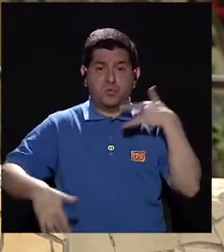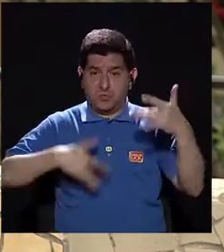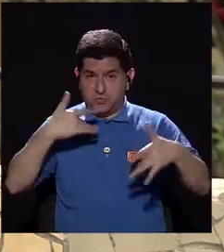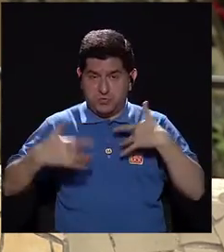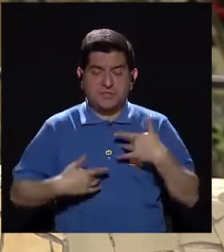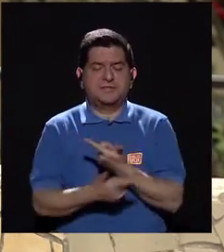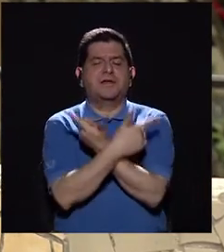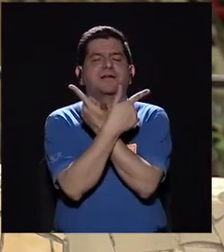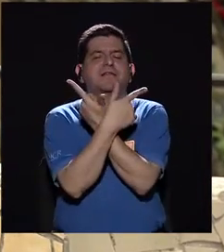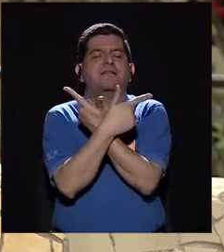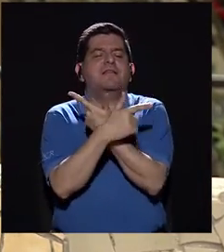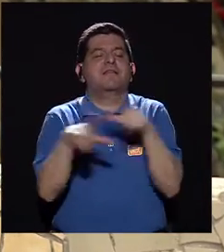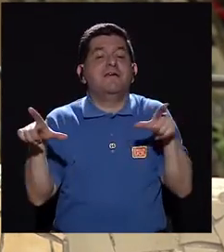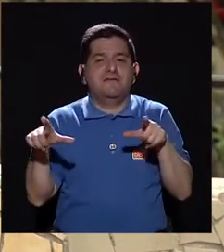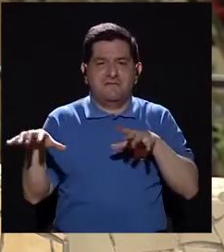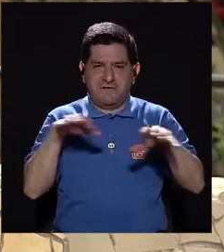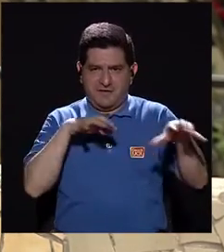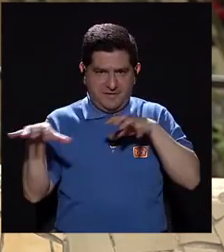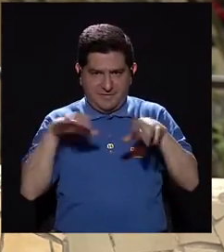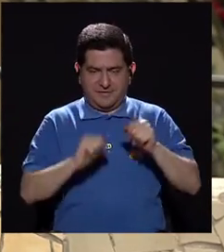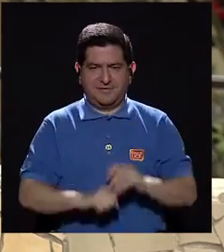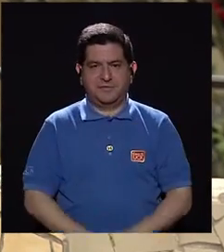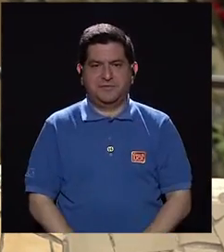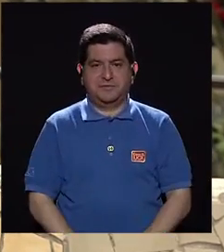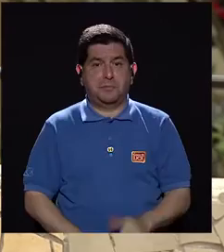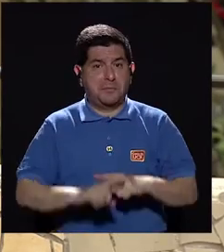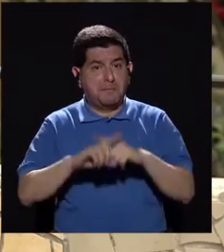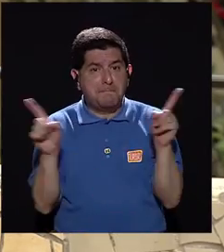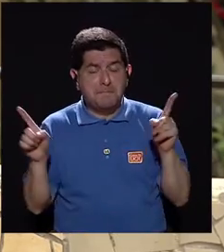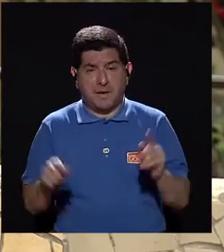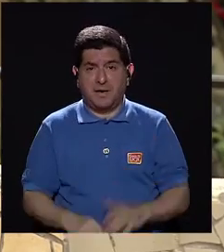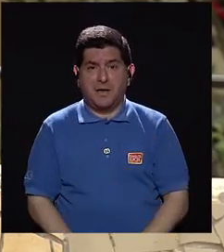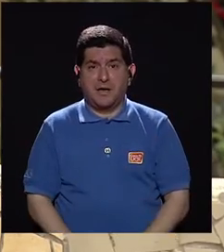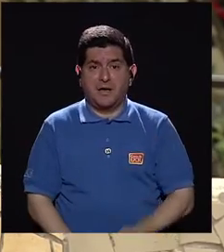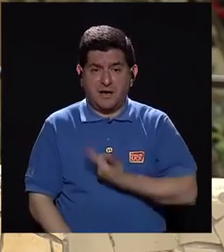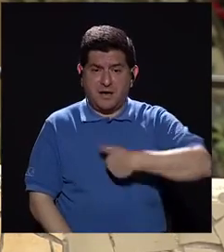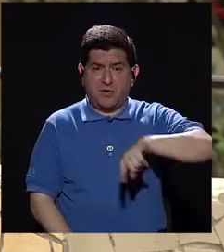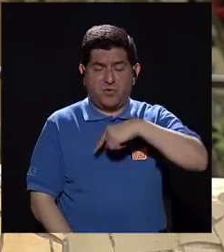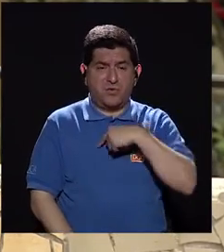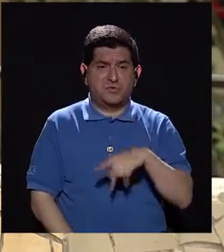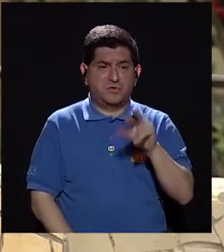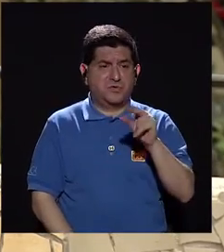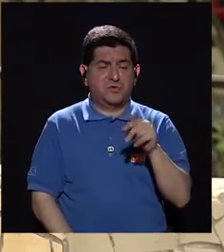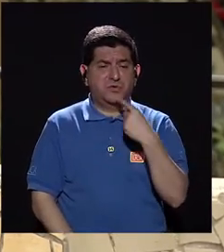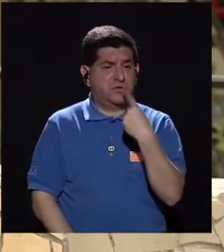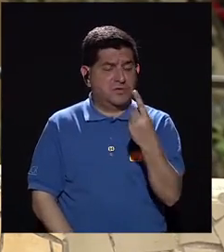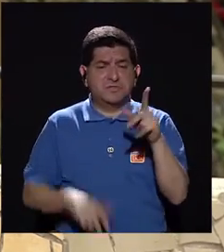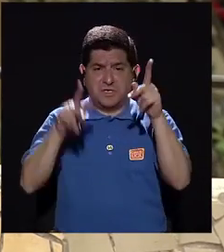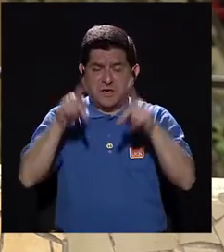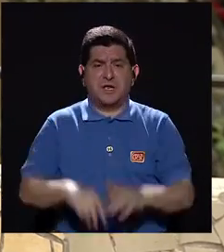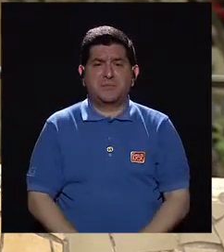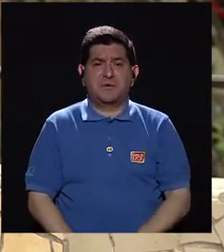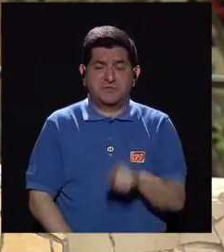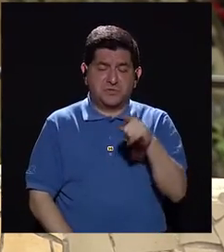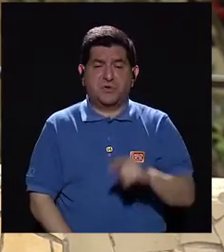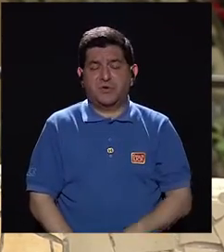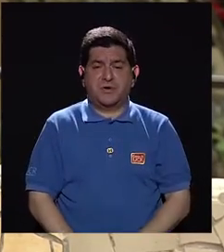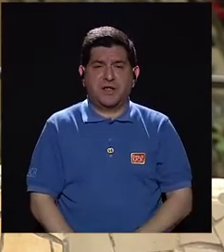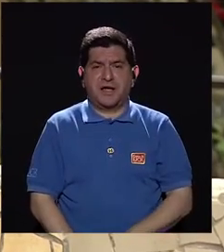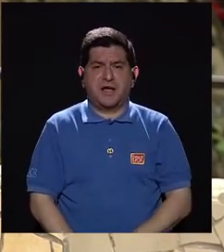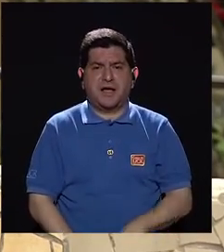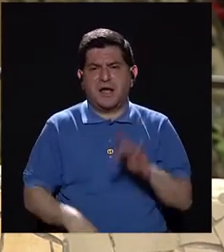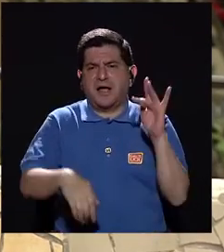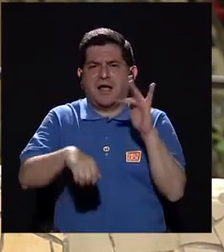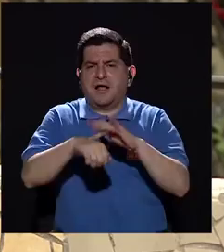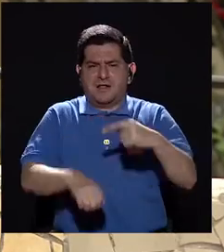sentir más libre de hacer ciertas actividades, pero no los ponemos a que se toquen el ombligo o algo